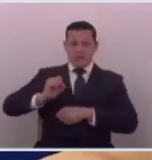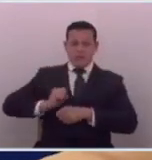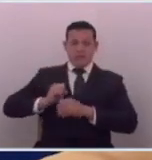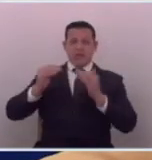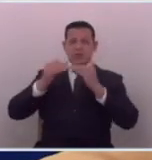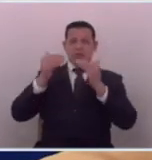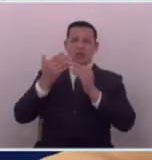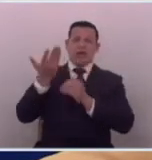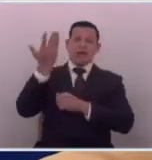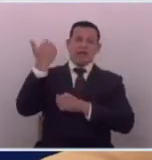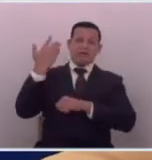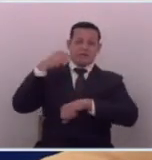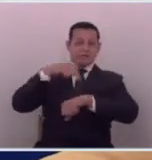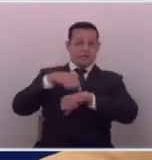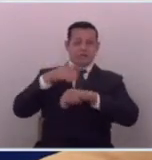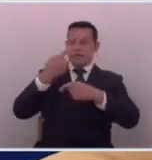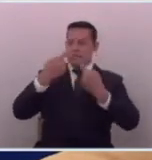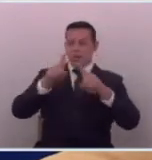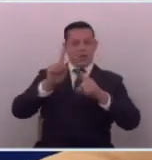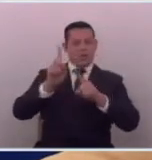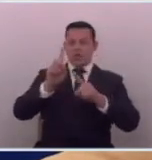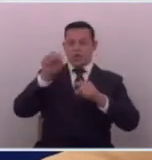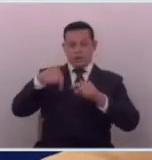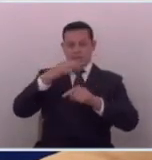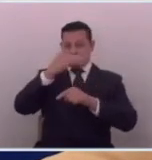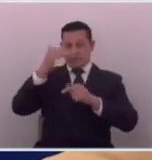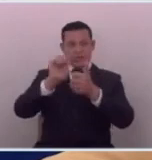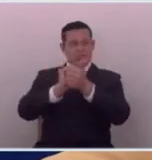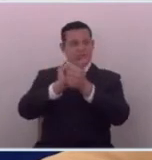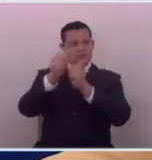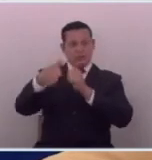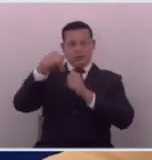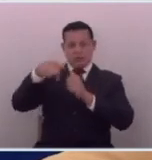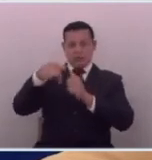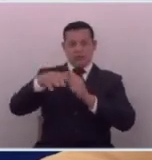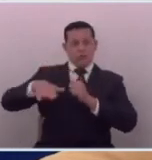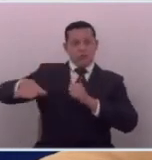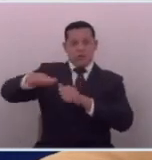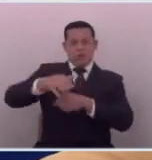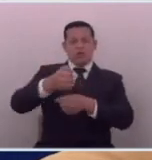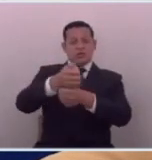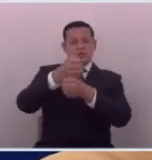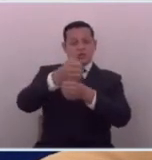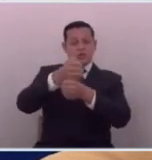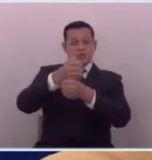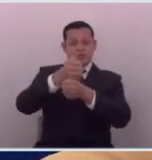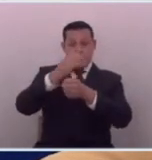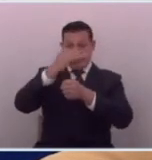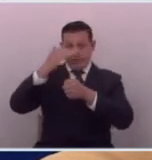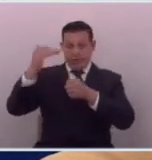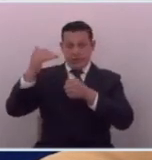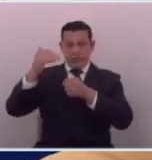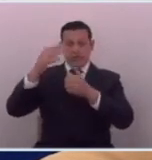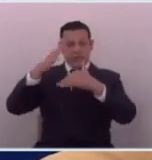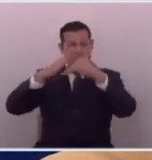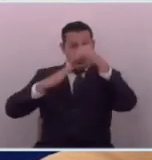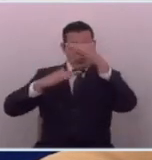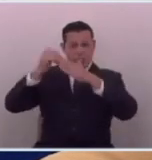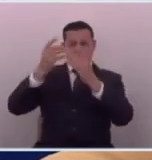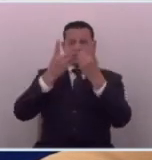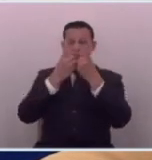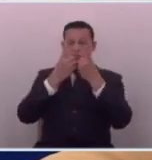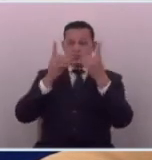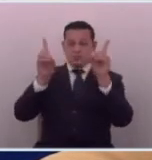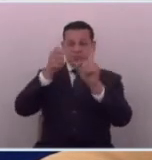era antes pero no nuestro país está avanzando nuestro país ahora es un lugar seguro nuestro país sigue construyendo una